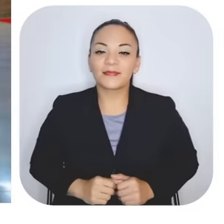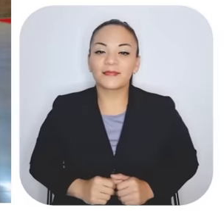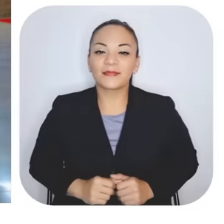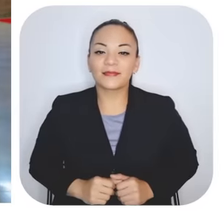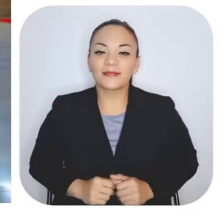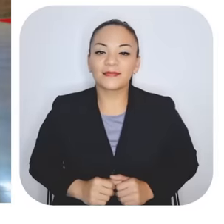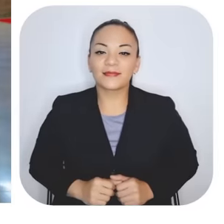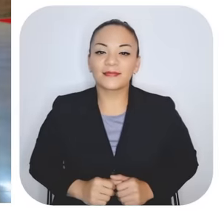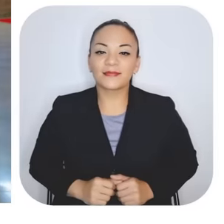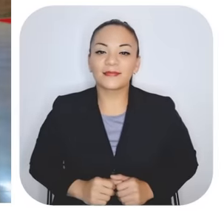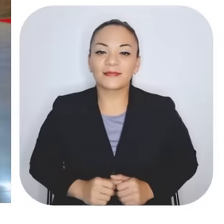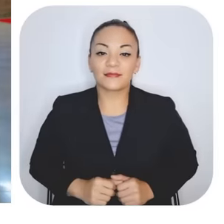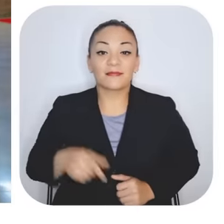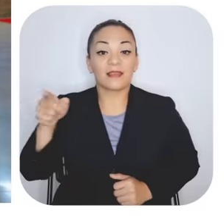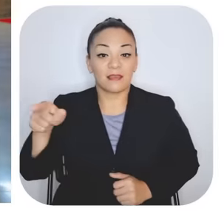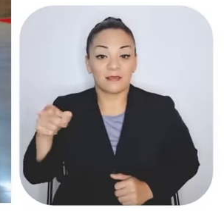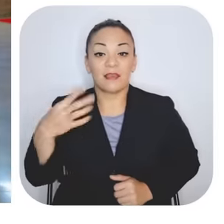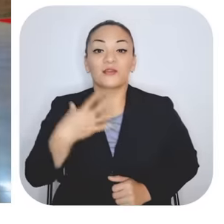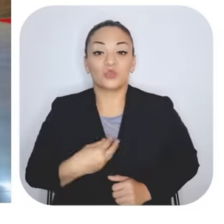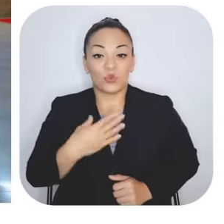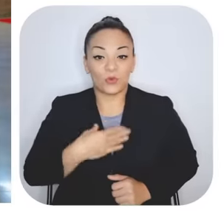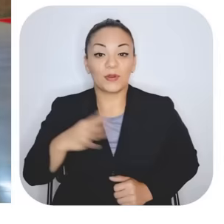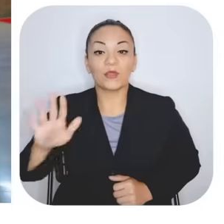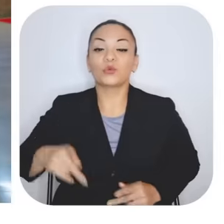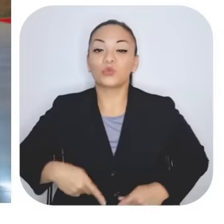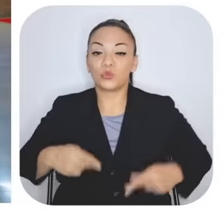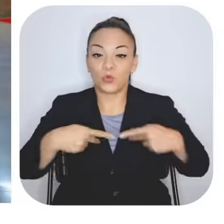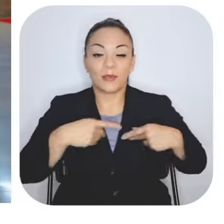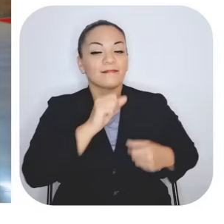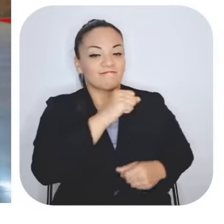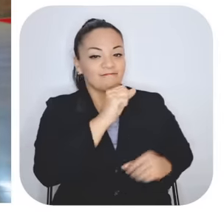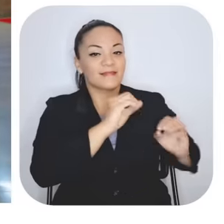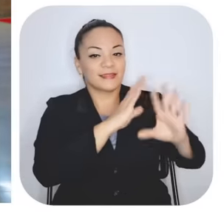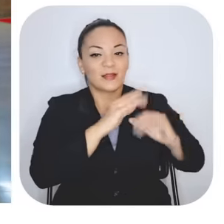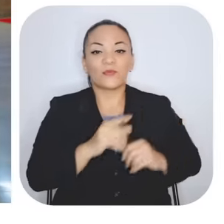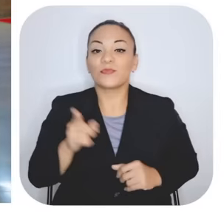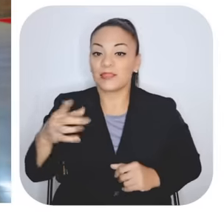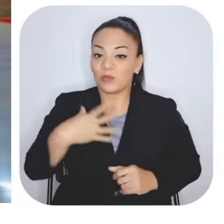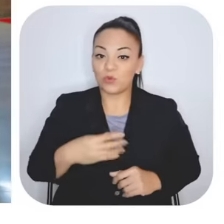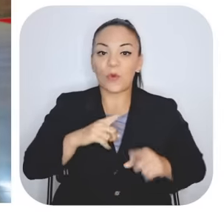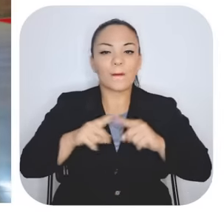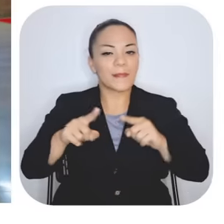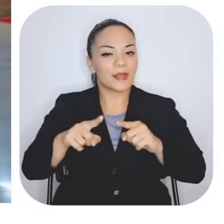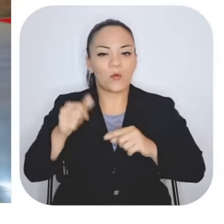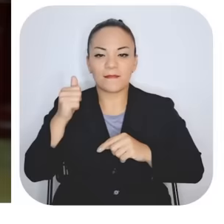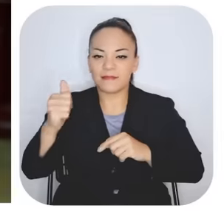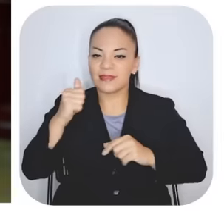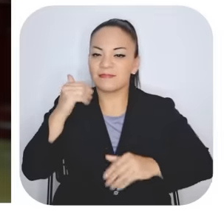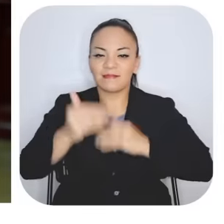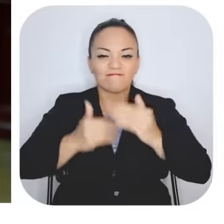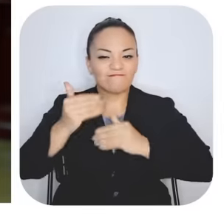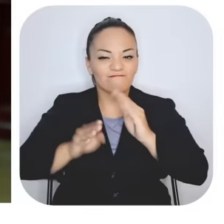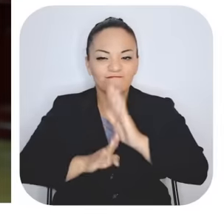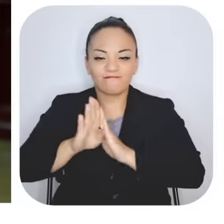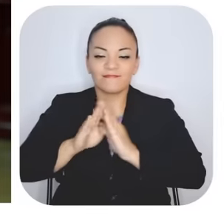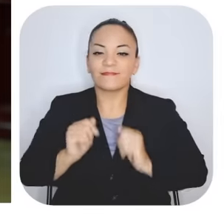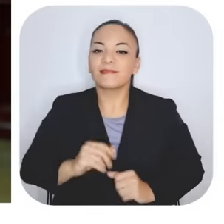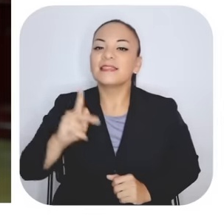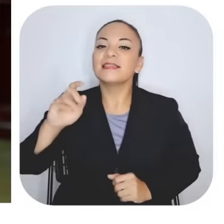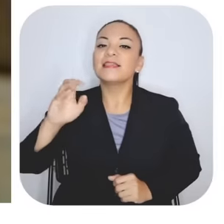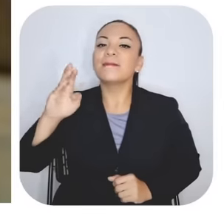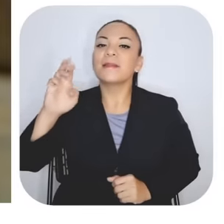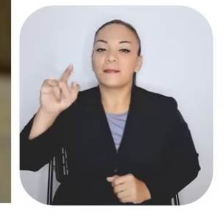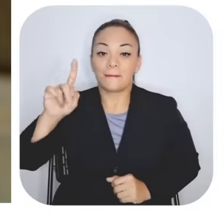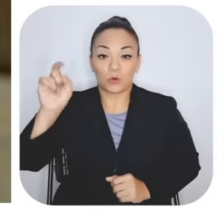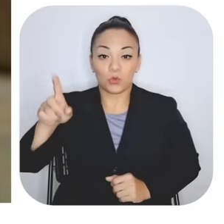palo en la vida y que ha seguido superándose. Doña Kimberly, ¿dónde